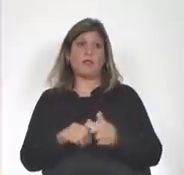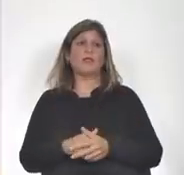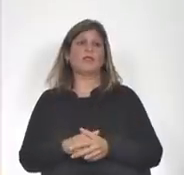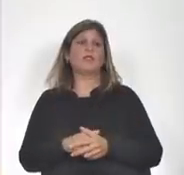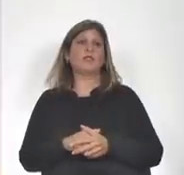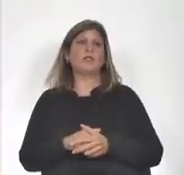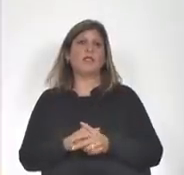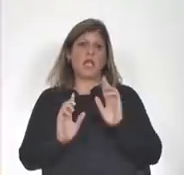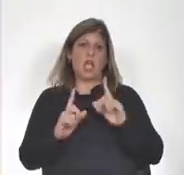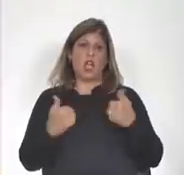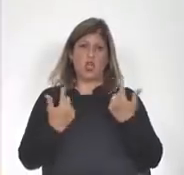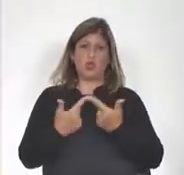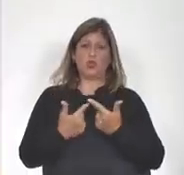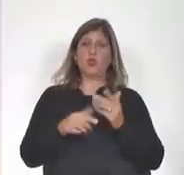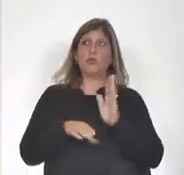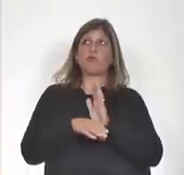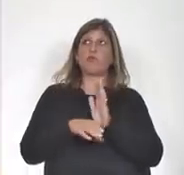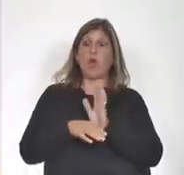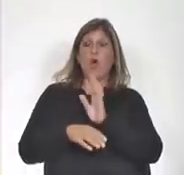Nosotros, como fuerza política